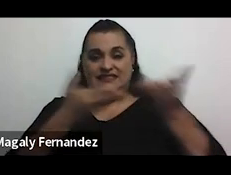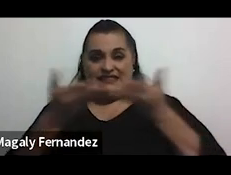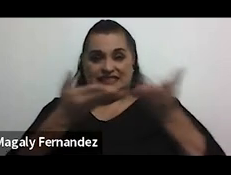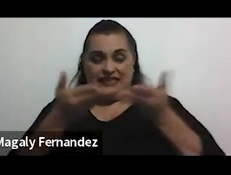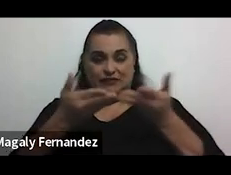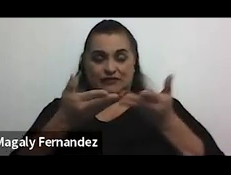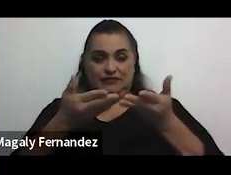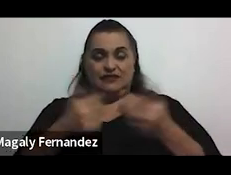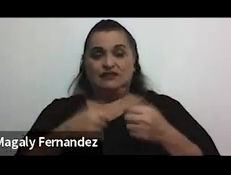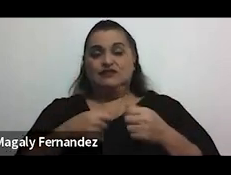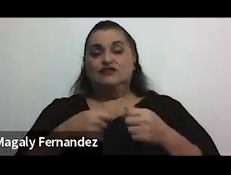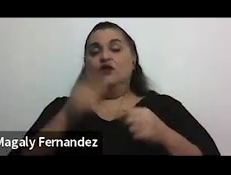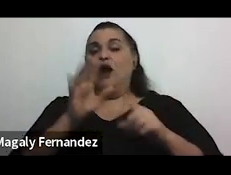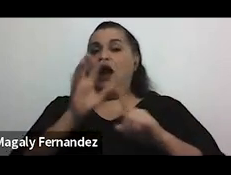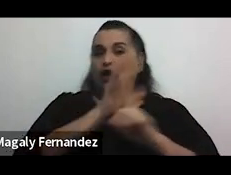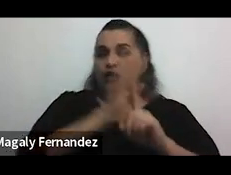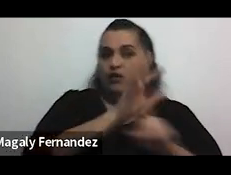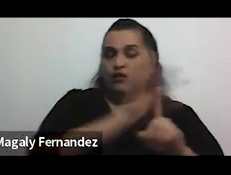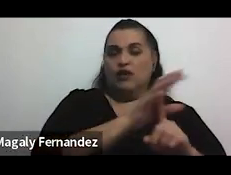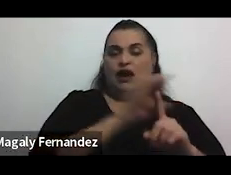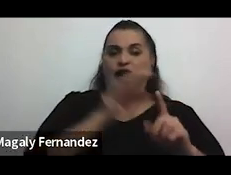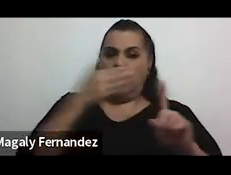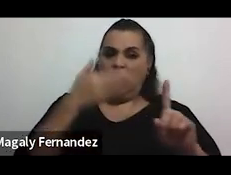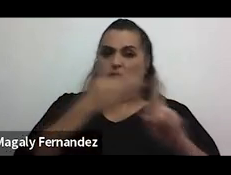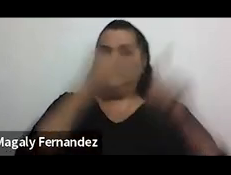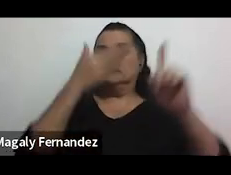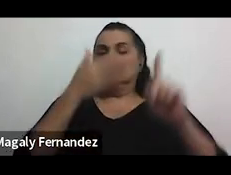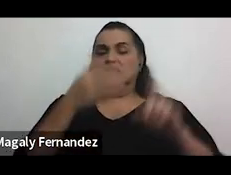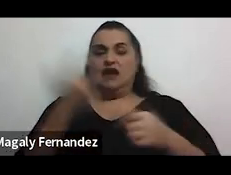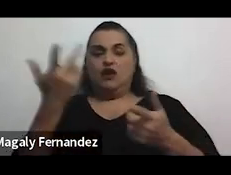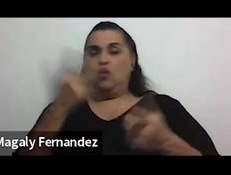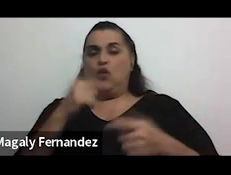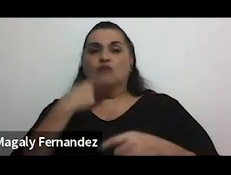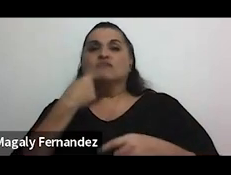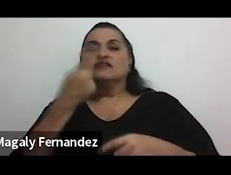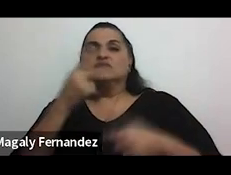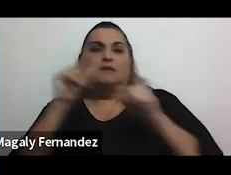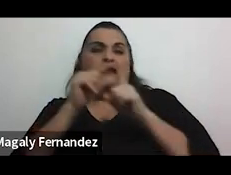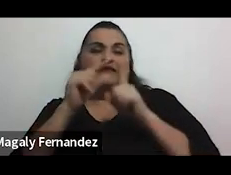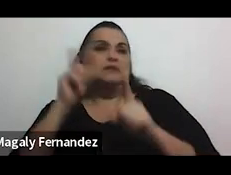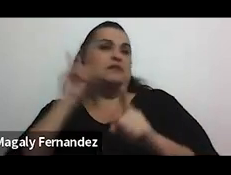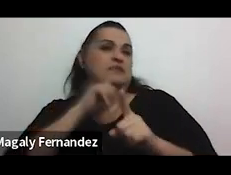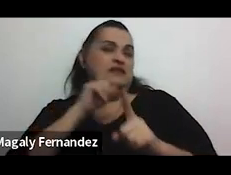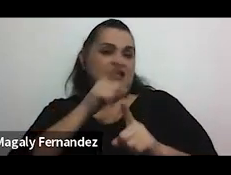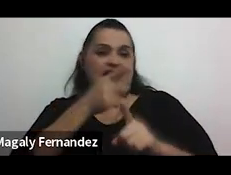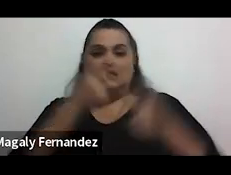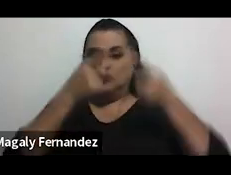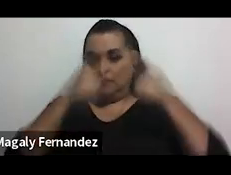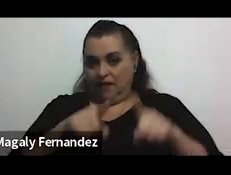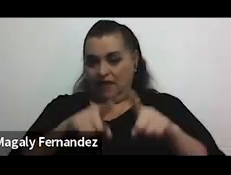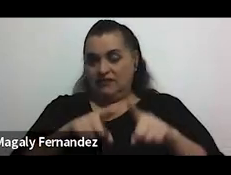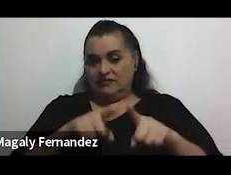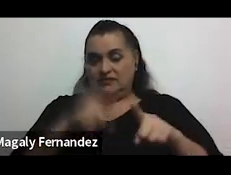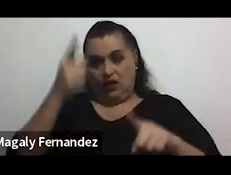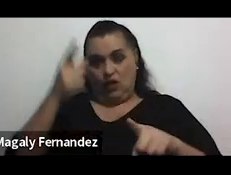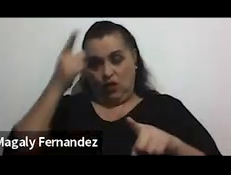información para acosar intimidar difumar o amenazar a alguien y este tipo de acoso ocurre por supuesto en el mundo